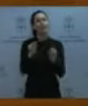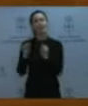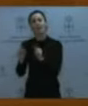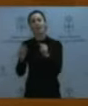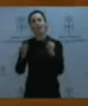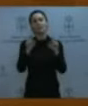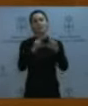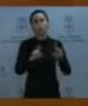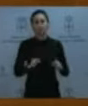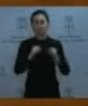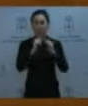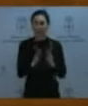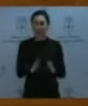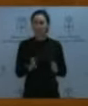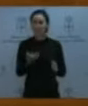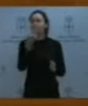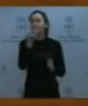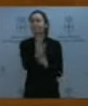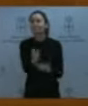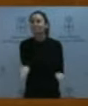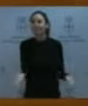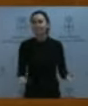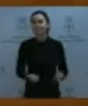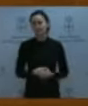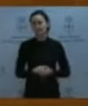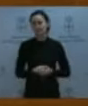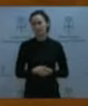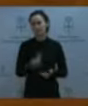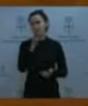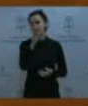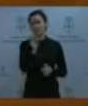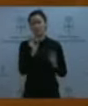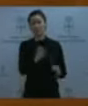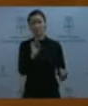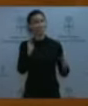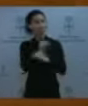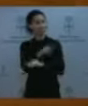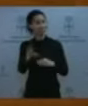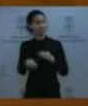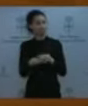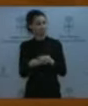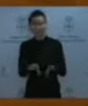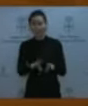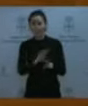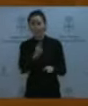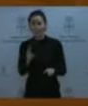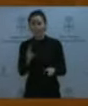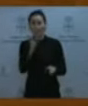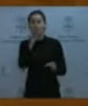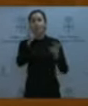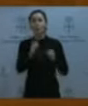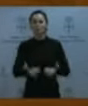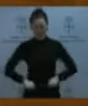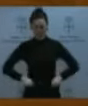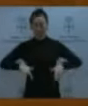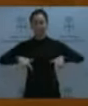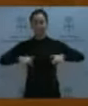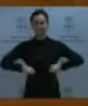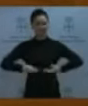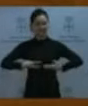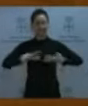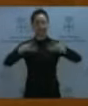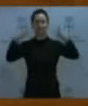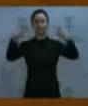Y voy a poner un ejemplo, por eso tampoco compartimos la enmienda del Partido Popular. En un mismo edificio, con